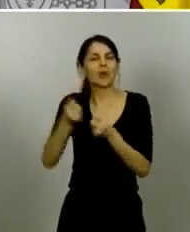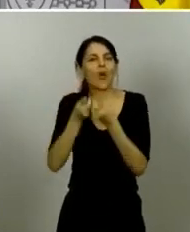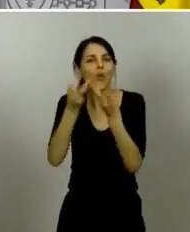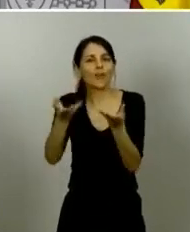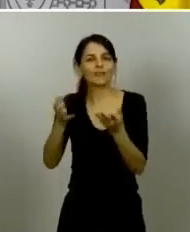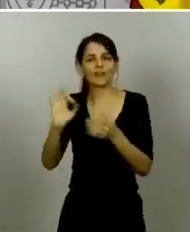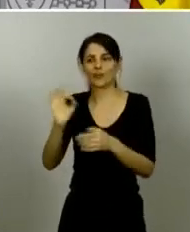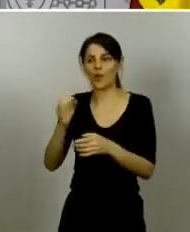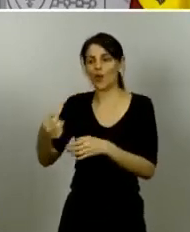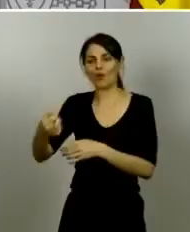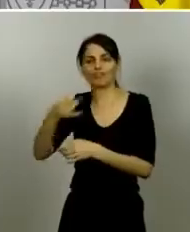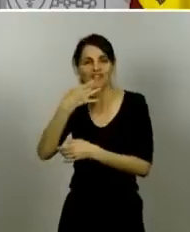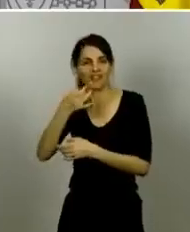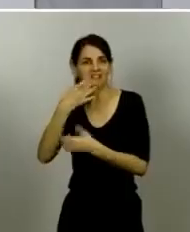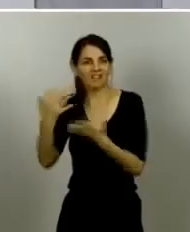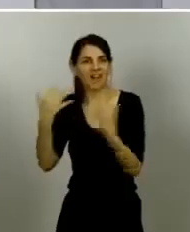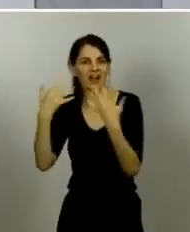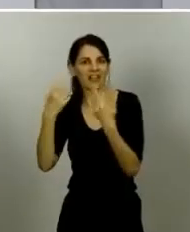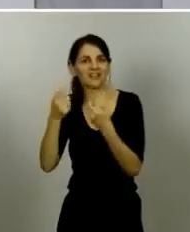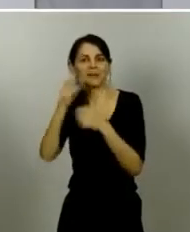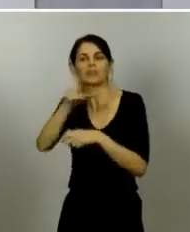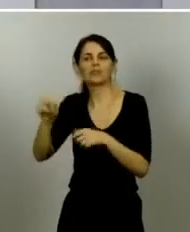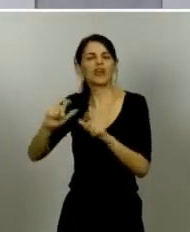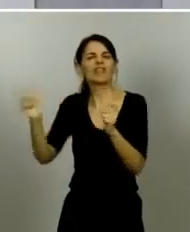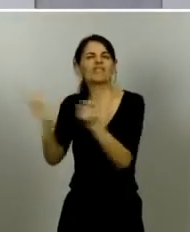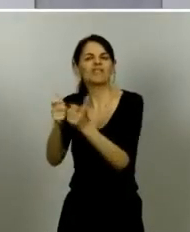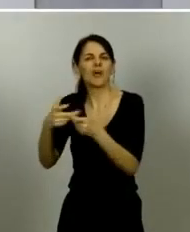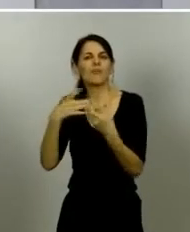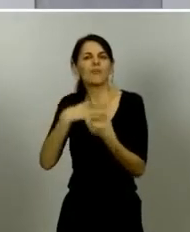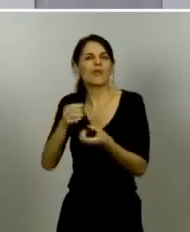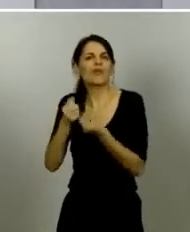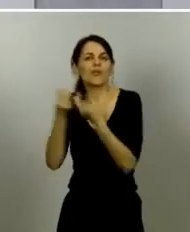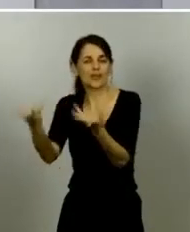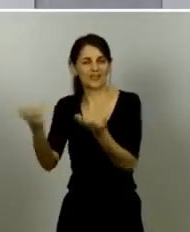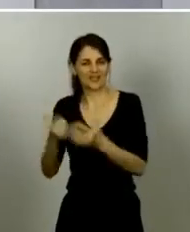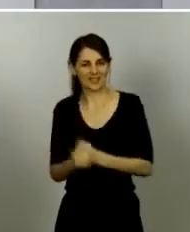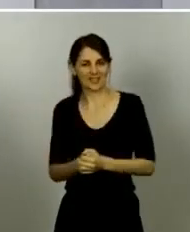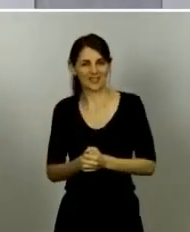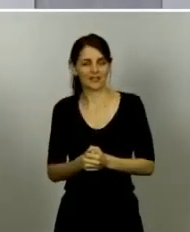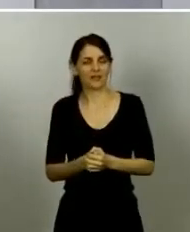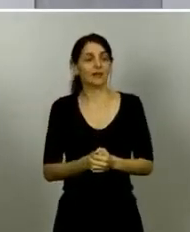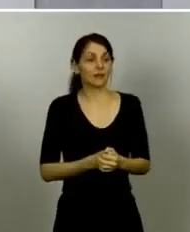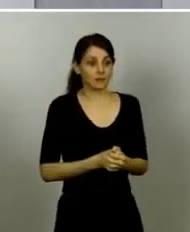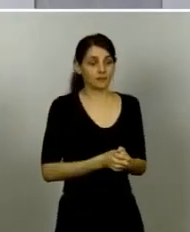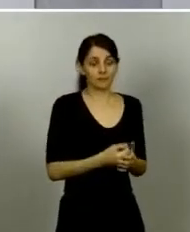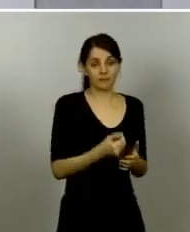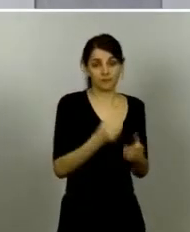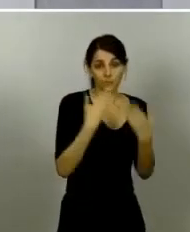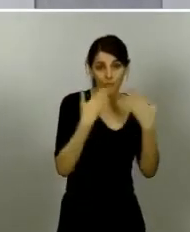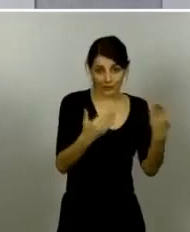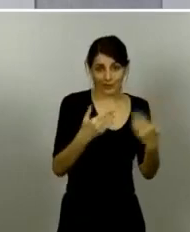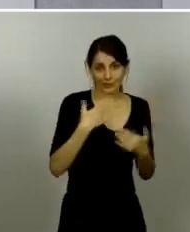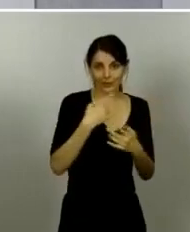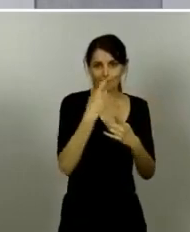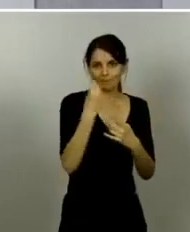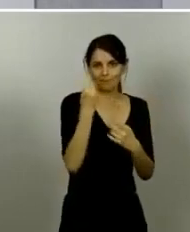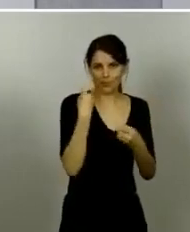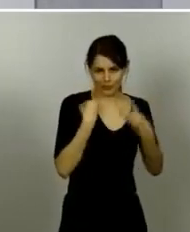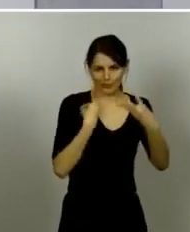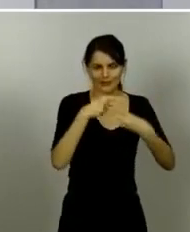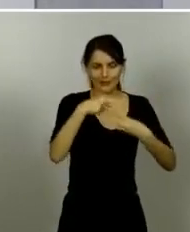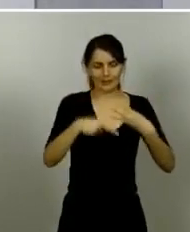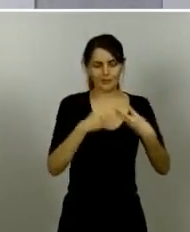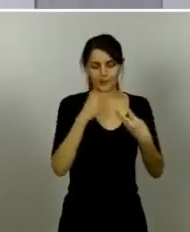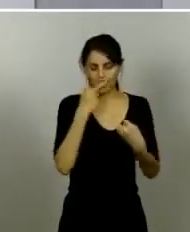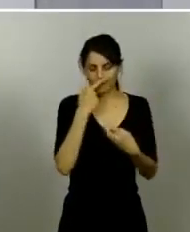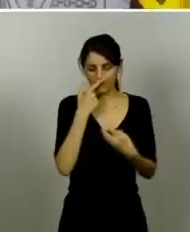gracias muchísimas gracias Belén por sus tres preguntas mire el doctor